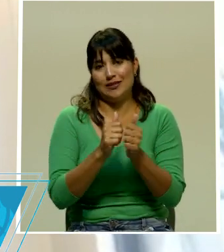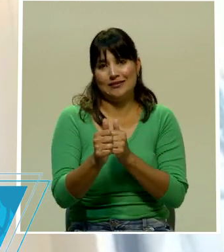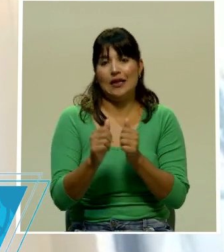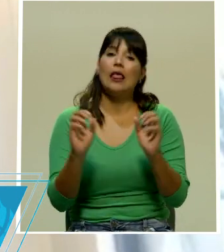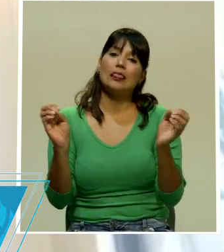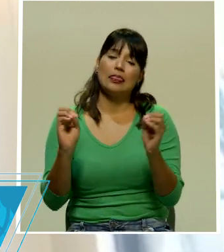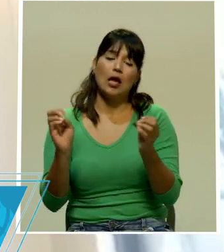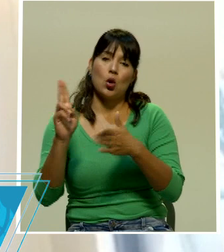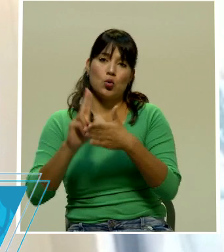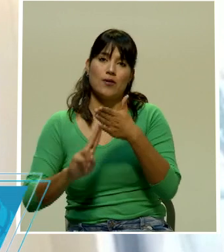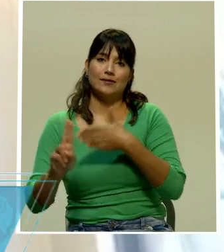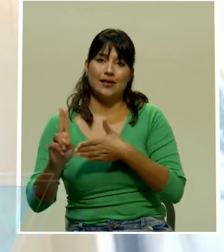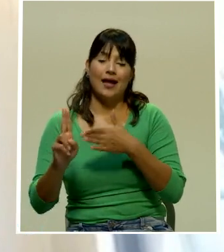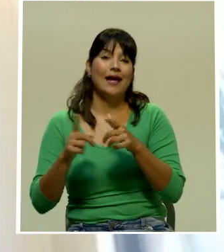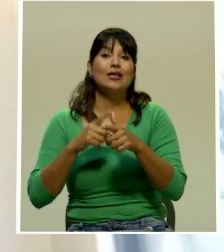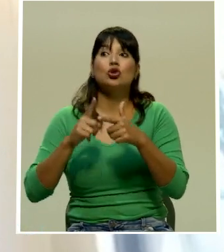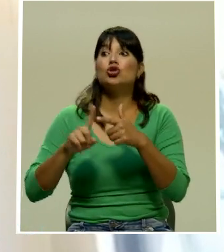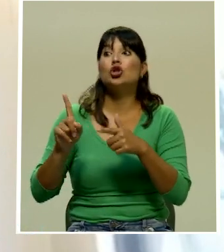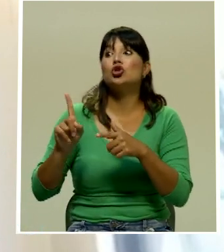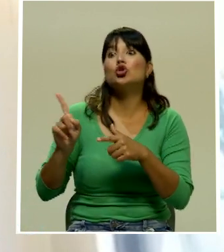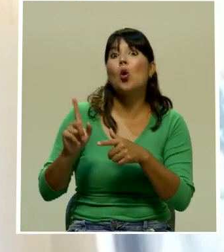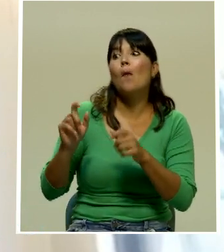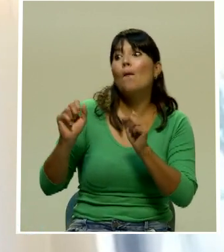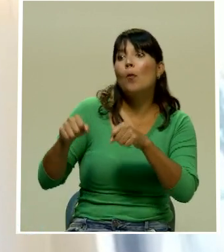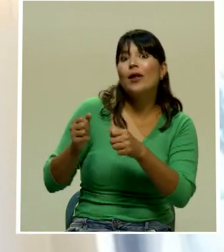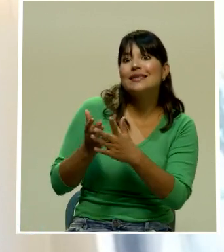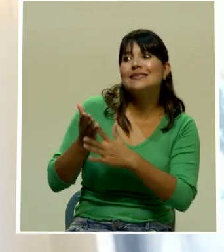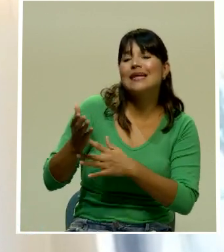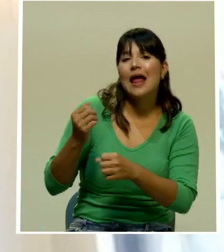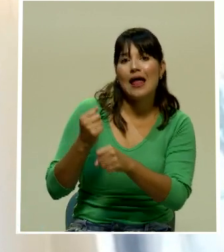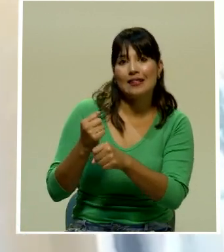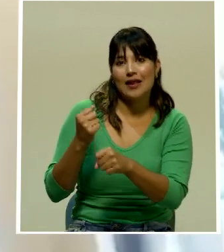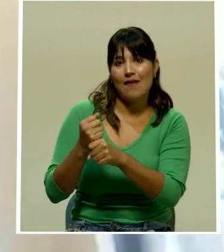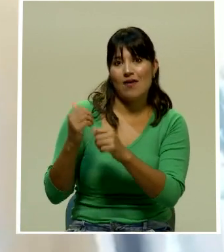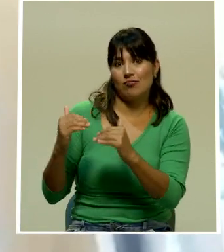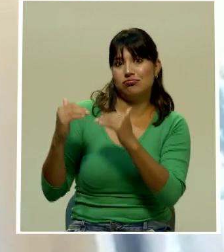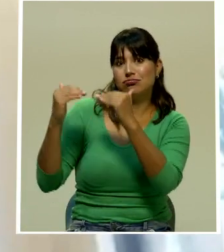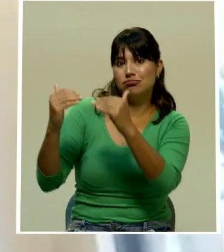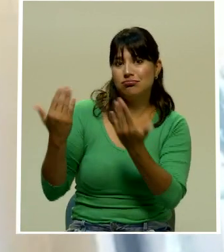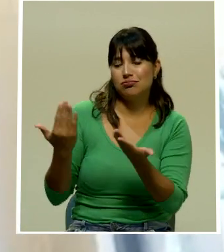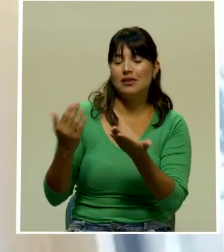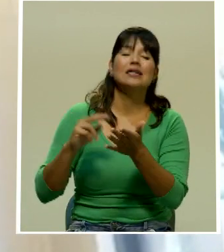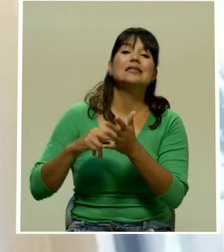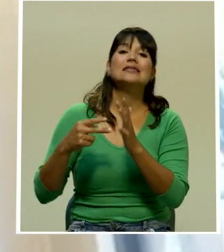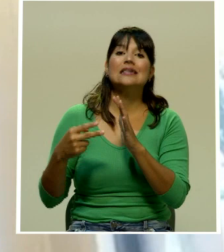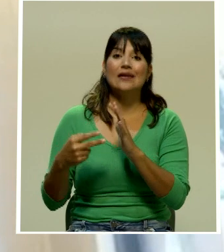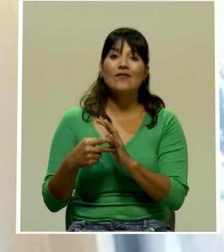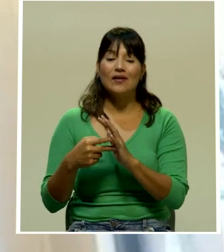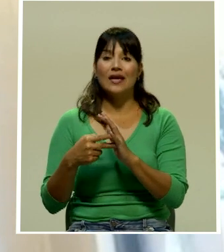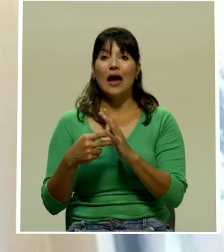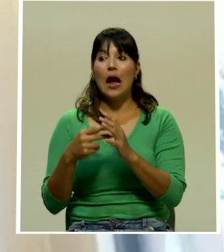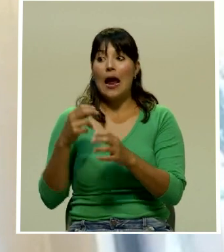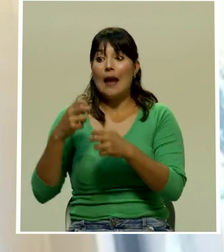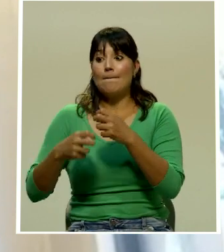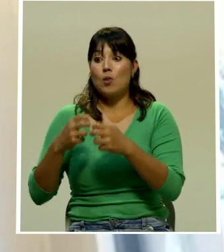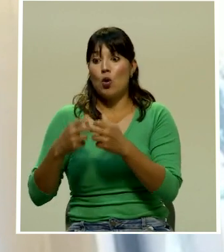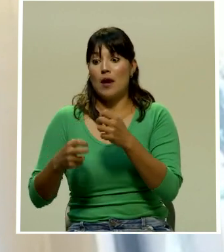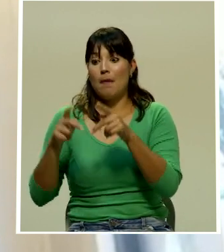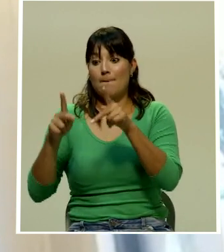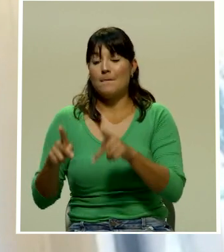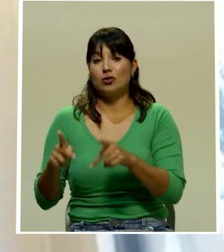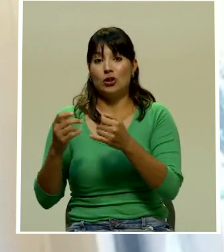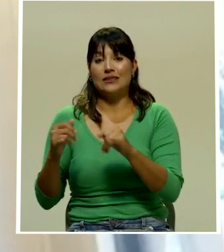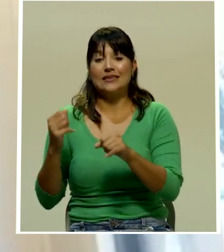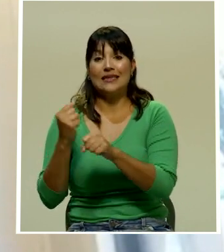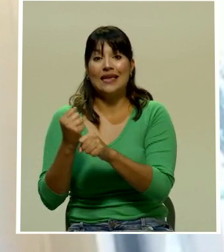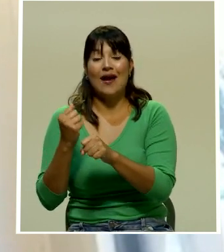universitaria que le permita acceder a trabajos calificados. Quiere decir que gran parte de los problemas de desempleo que el país ha estado teniendo